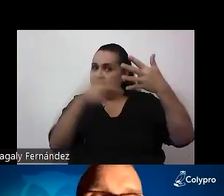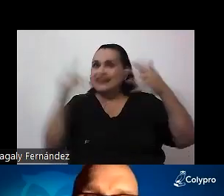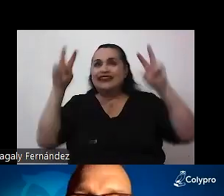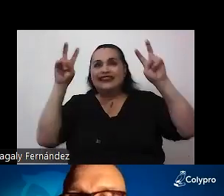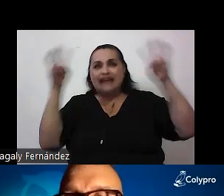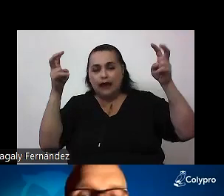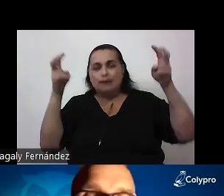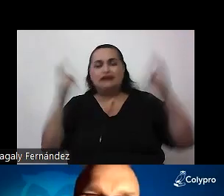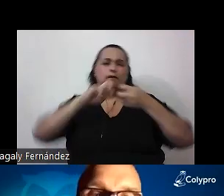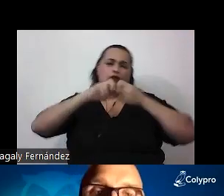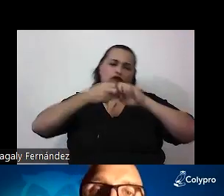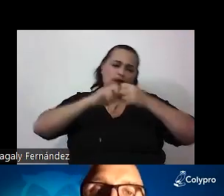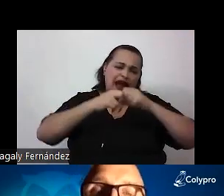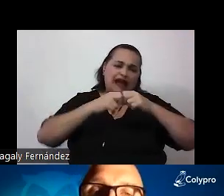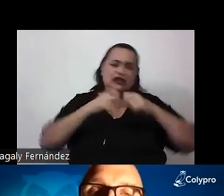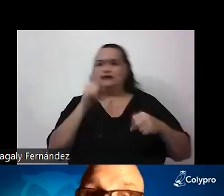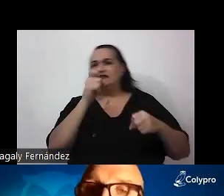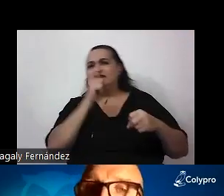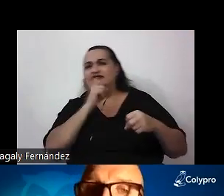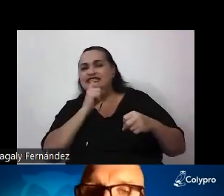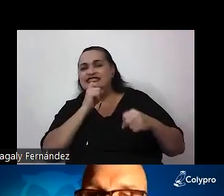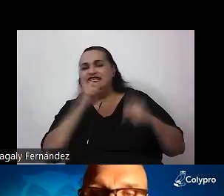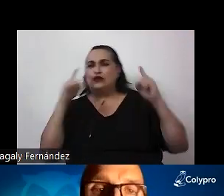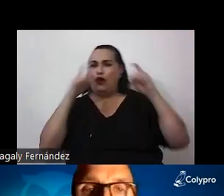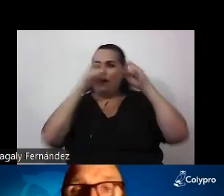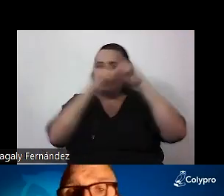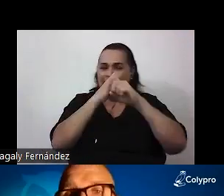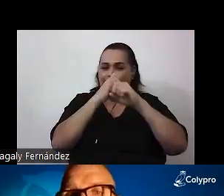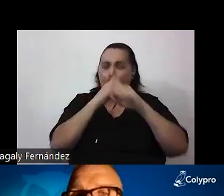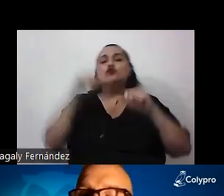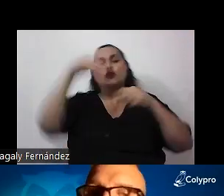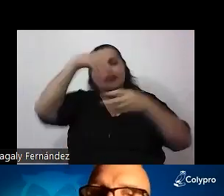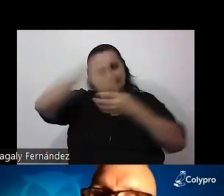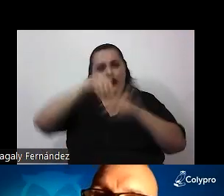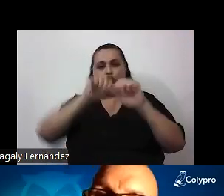polémicos, directamente en las aulas. No